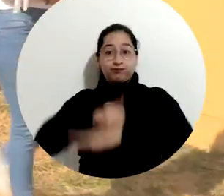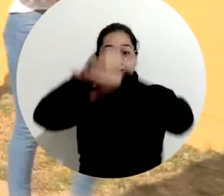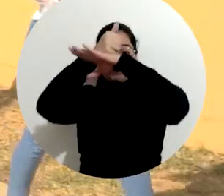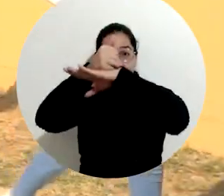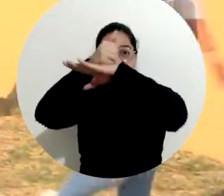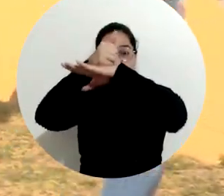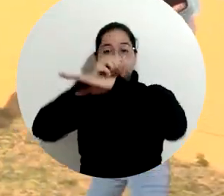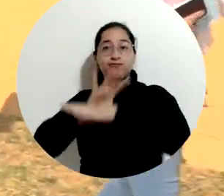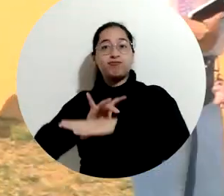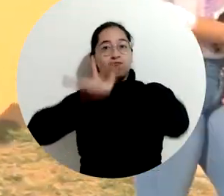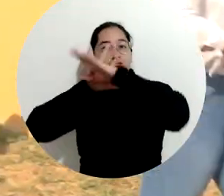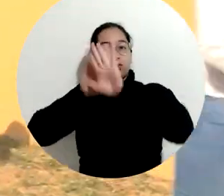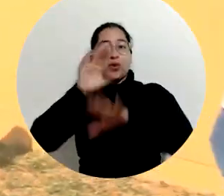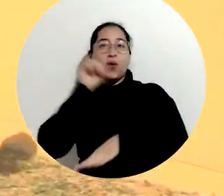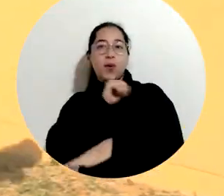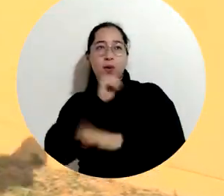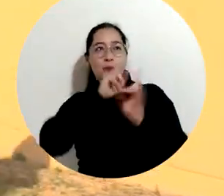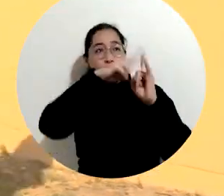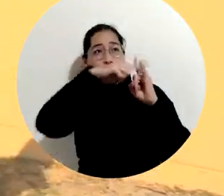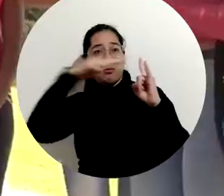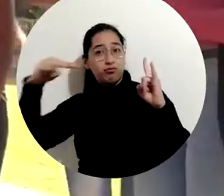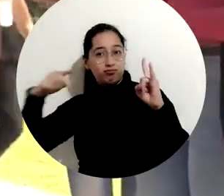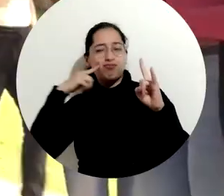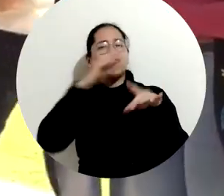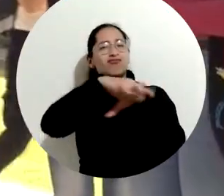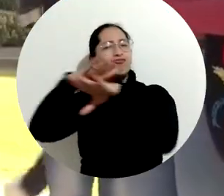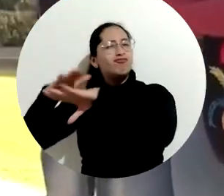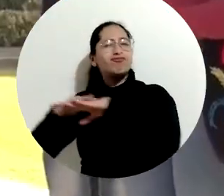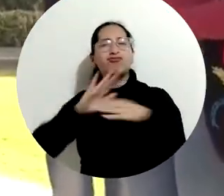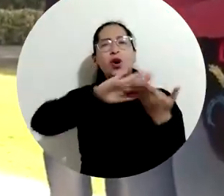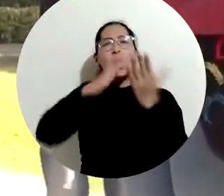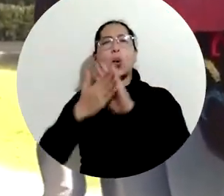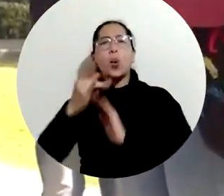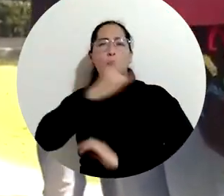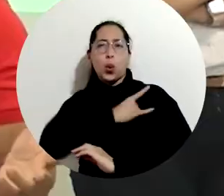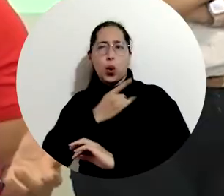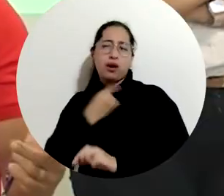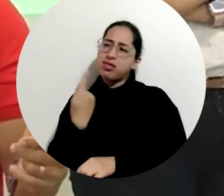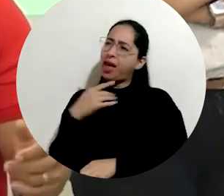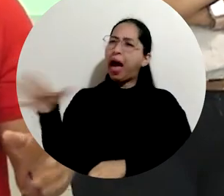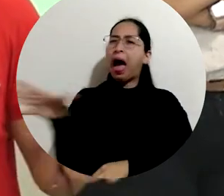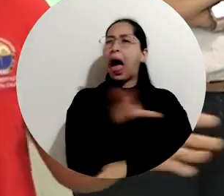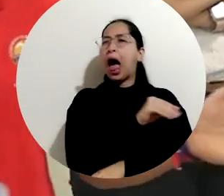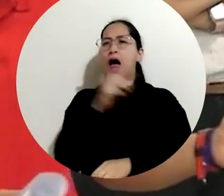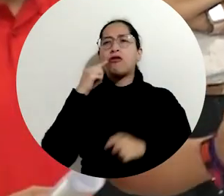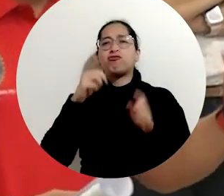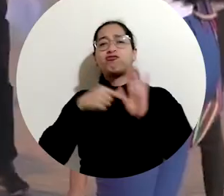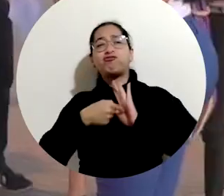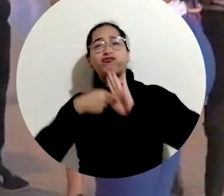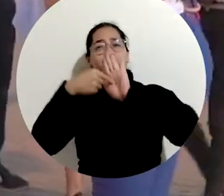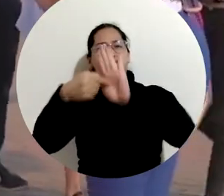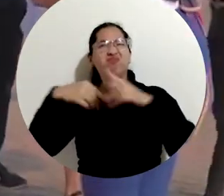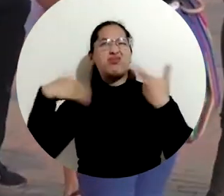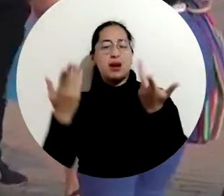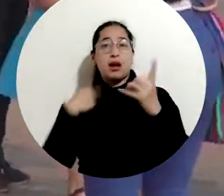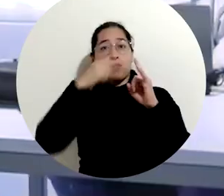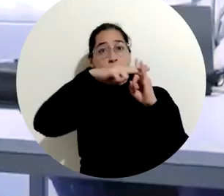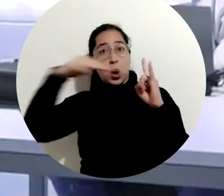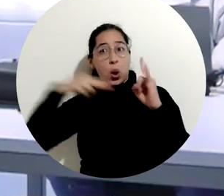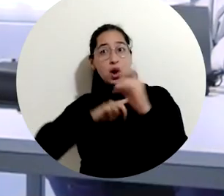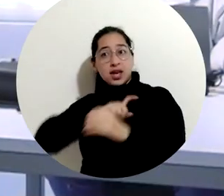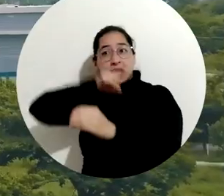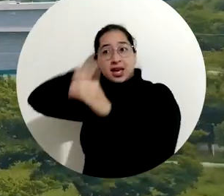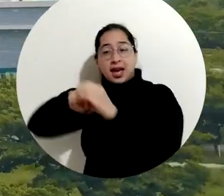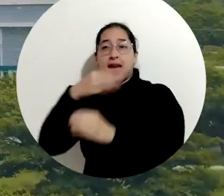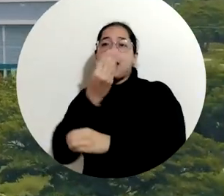Con esta expresión, el doctor Pablo Vera Salazar, rector de la Universidad del Magdalena, anunció a la comunidad universitaria y a la opinión